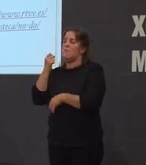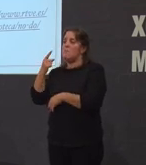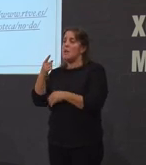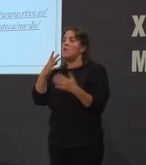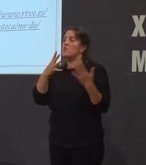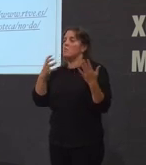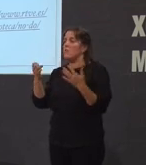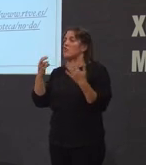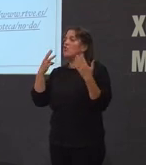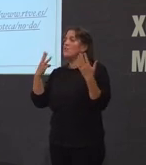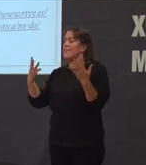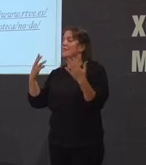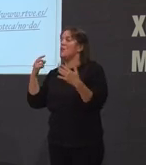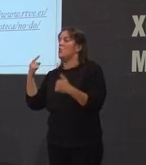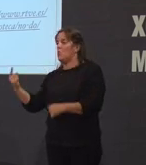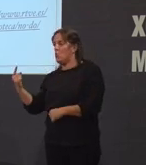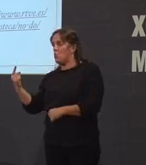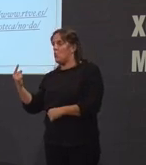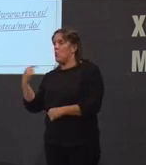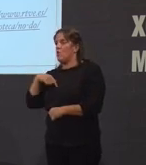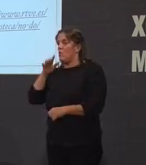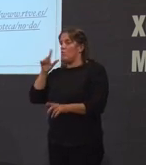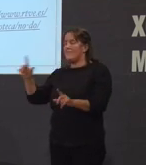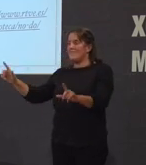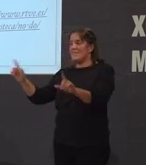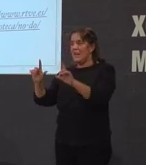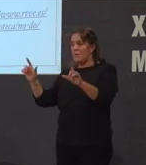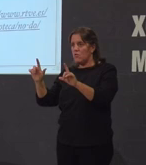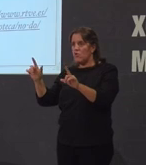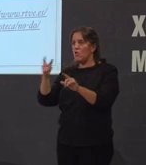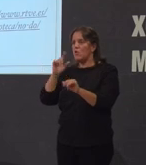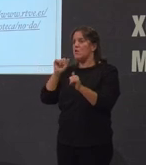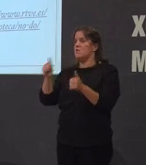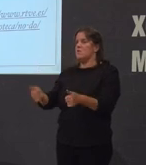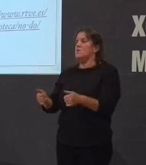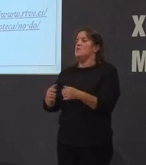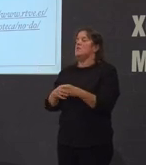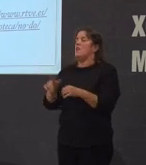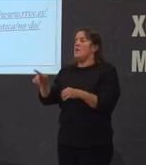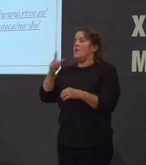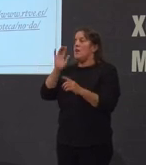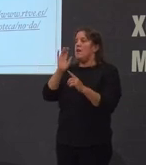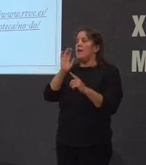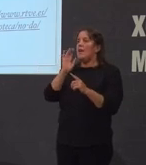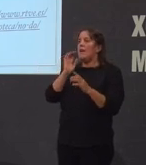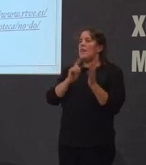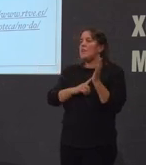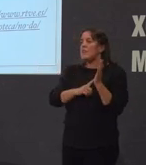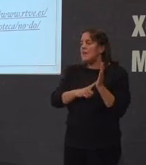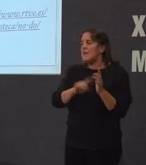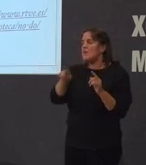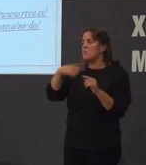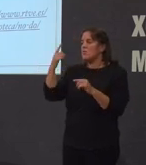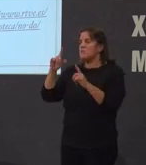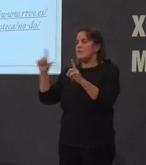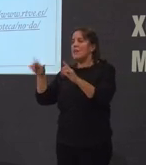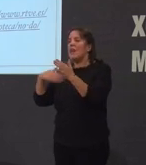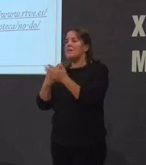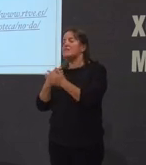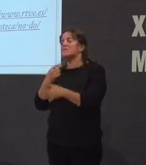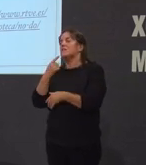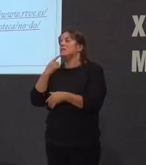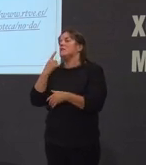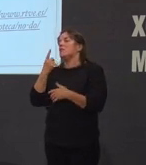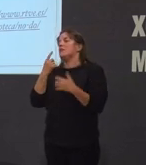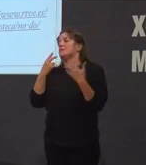1981 chegou a tele seguiu nodo nos cines e mantivose así hasta o ano 76 como digo